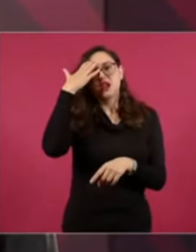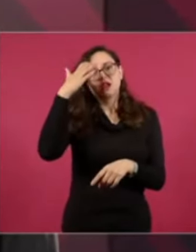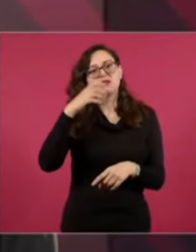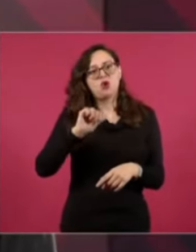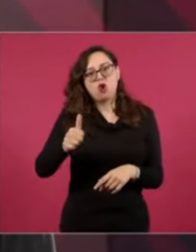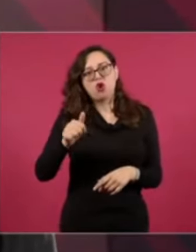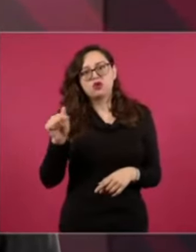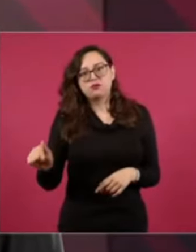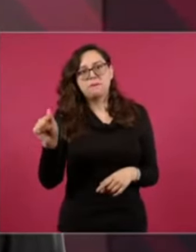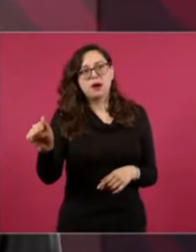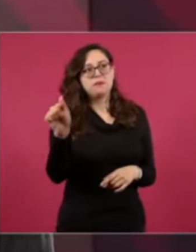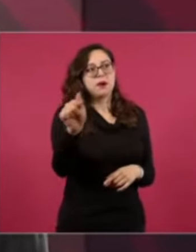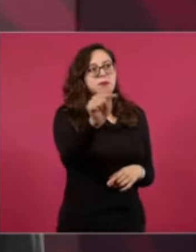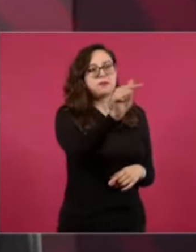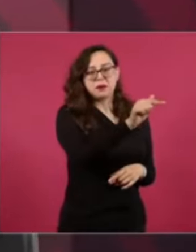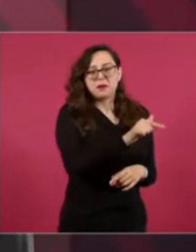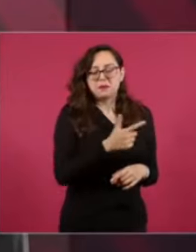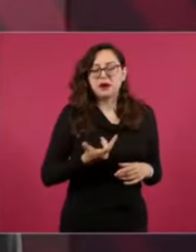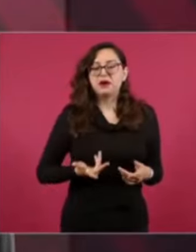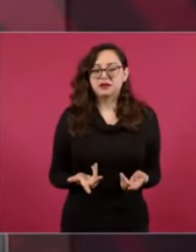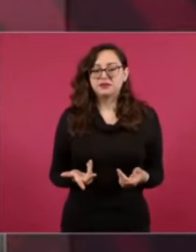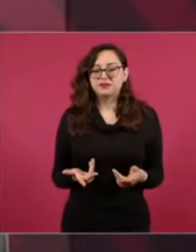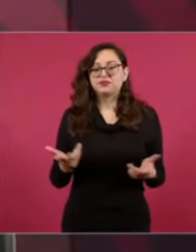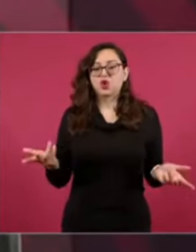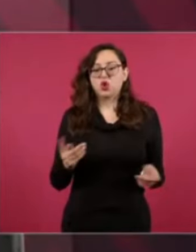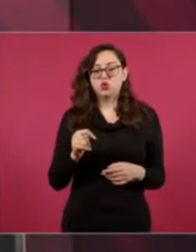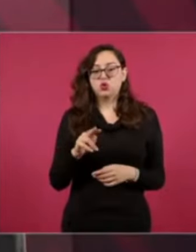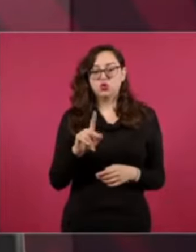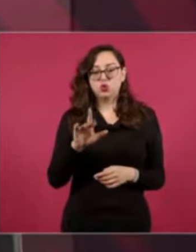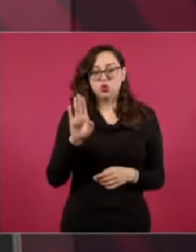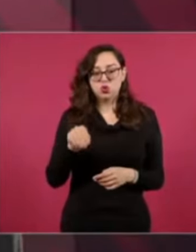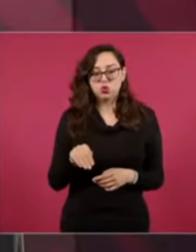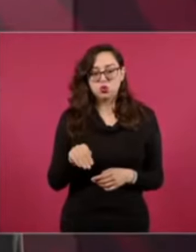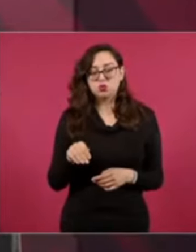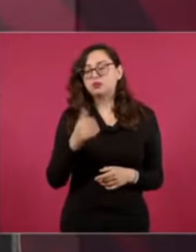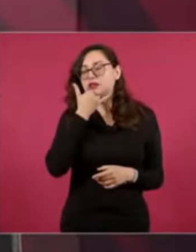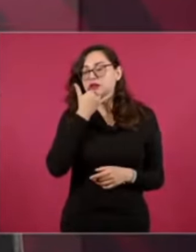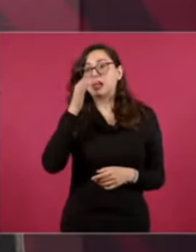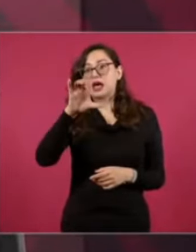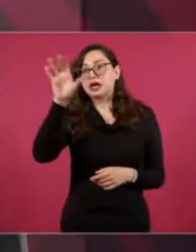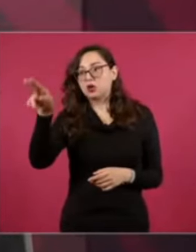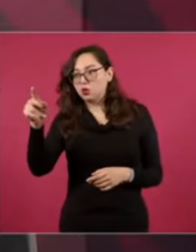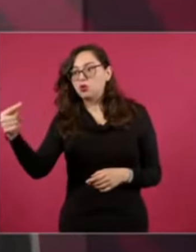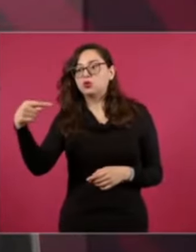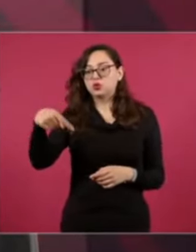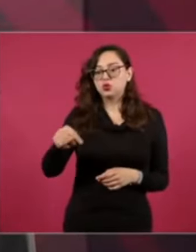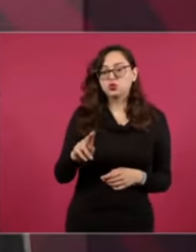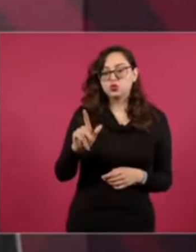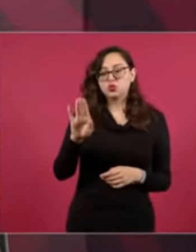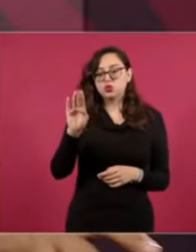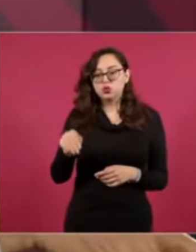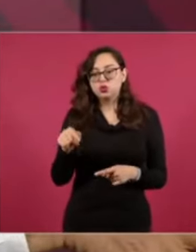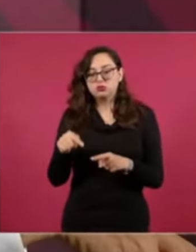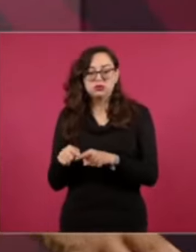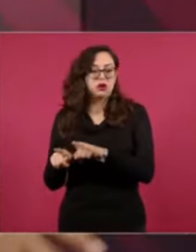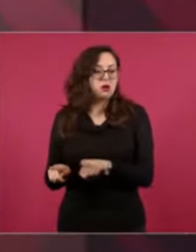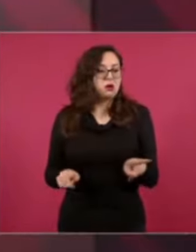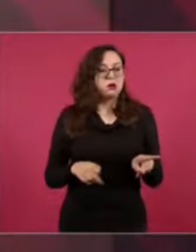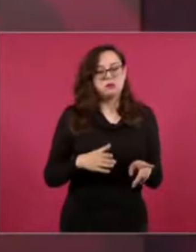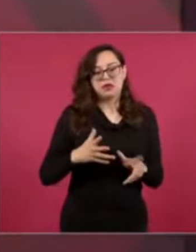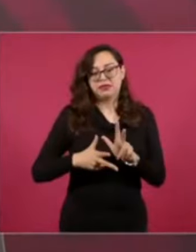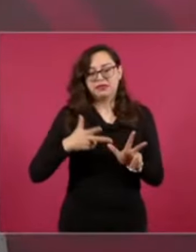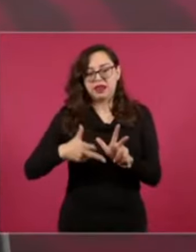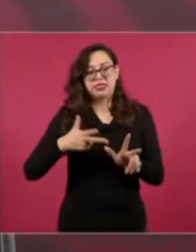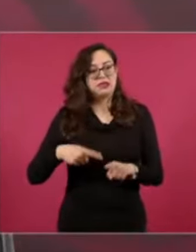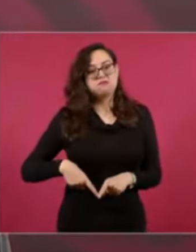Quienes visitan México. Ya. No solo llegan a Tulum. Digo a Cancún. Van a Tulum. Sí. Y de ahí. Ya.